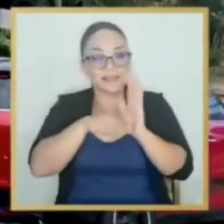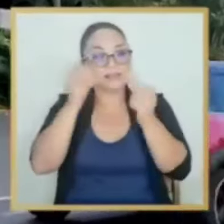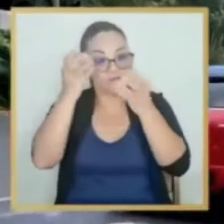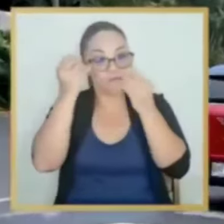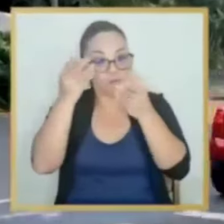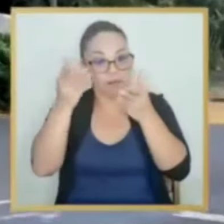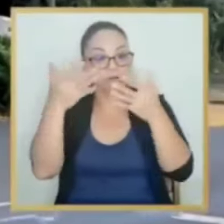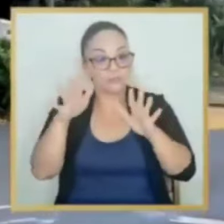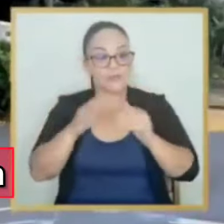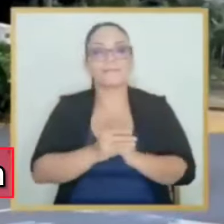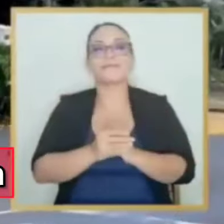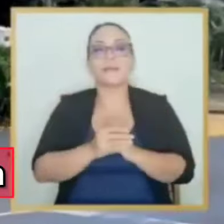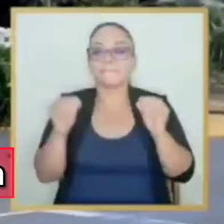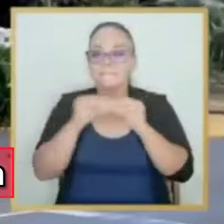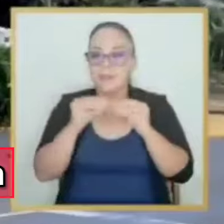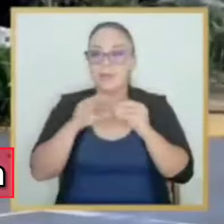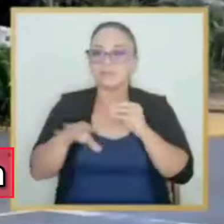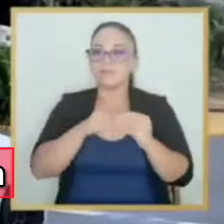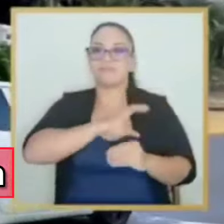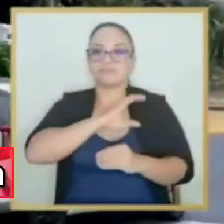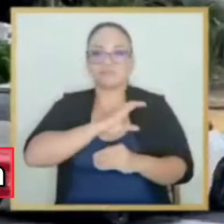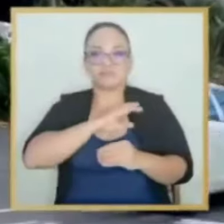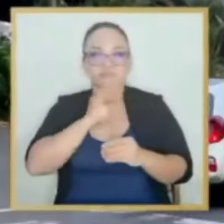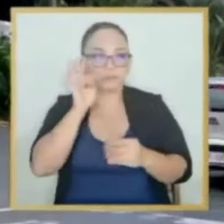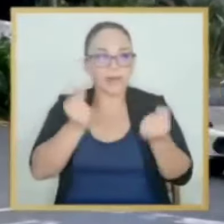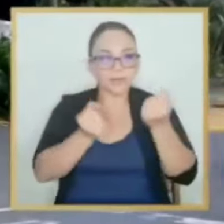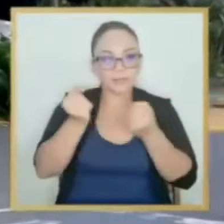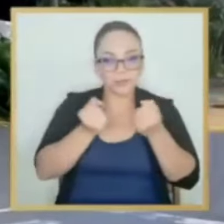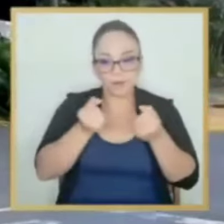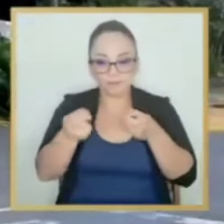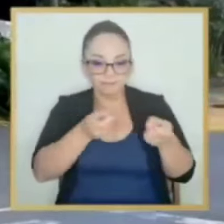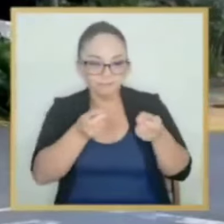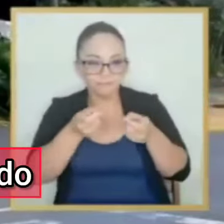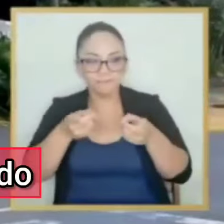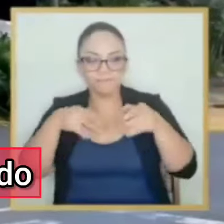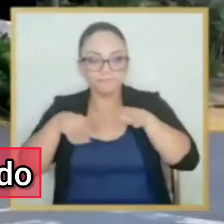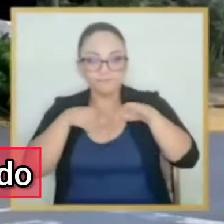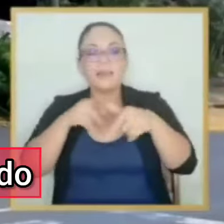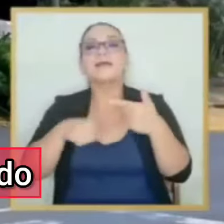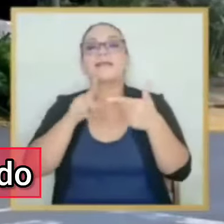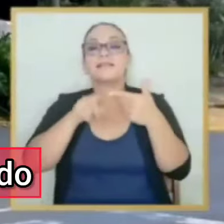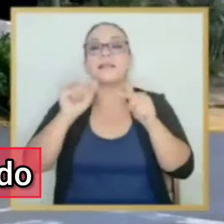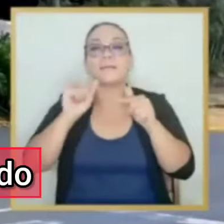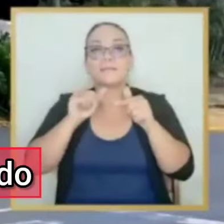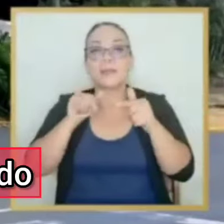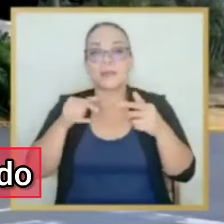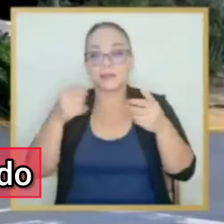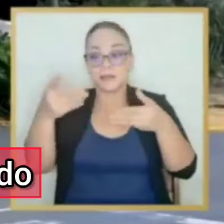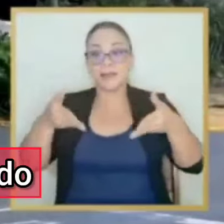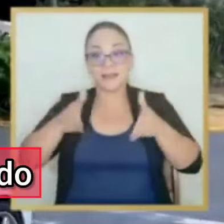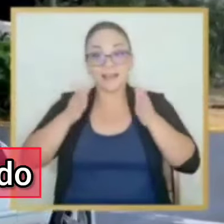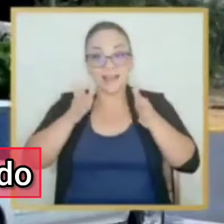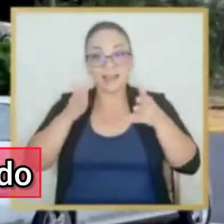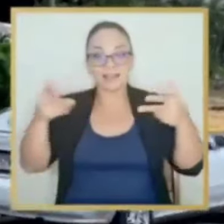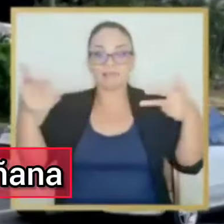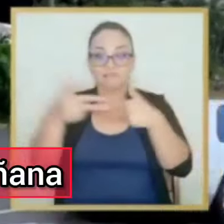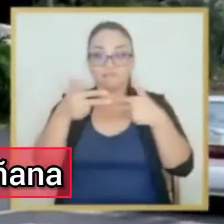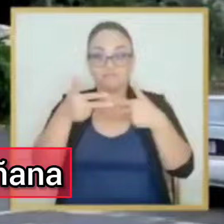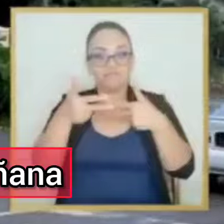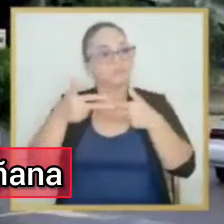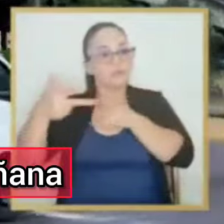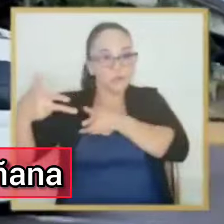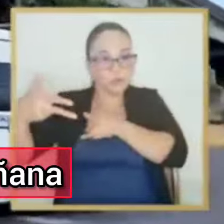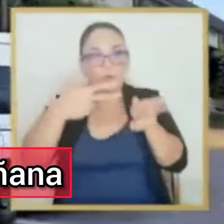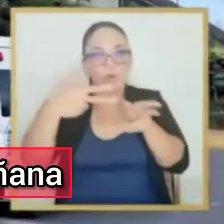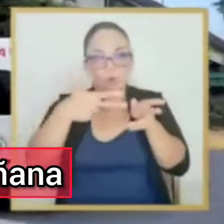son 10 medidas anunciadas, que incluyen masoficiales de tránsito en la regulación vehicular y reversibilidad en el Paseo Colón, en sentido